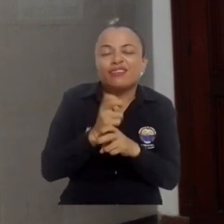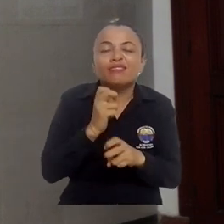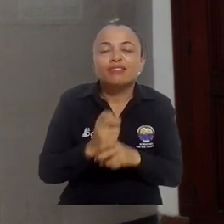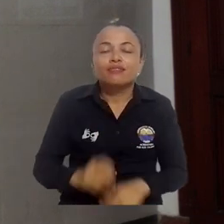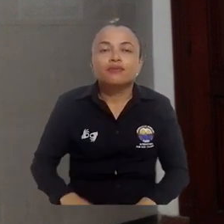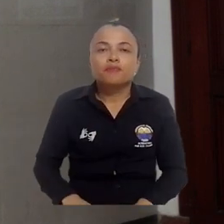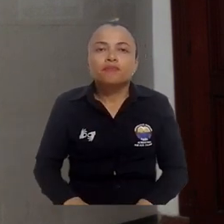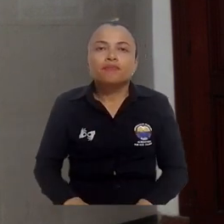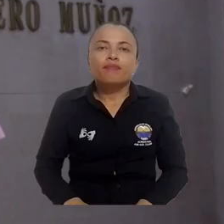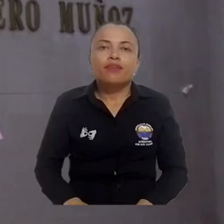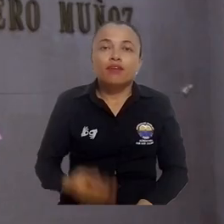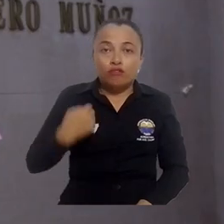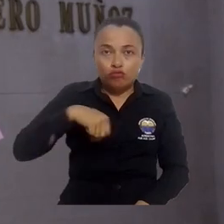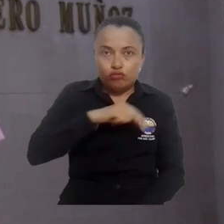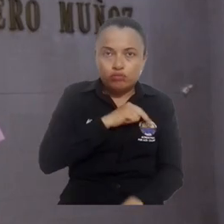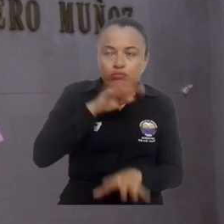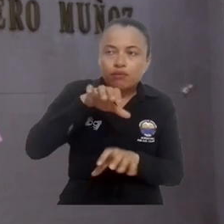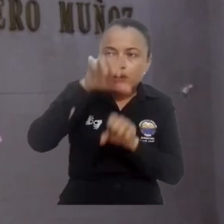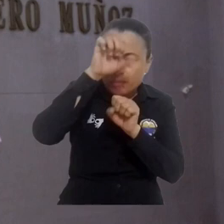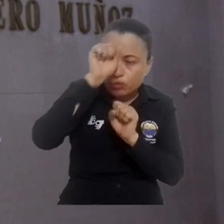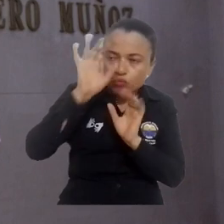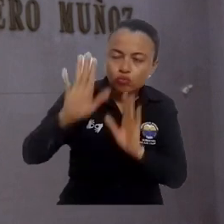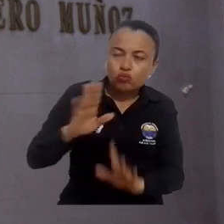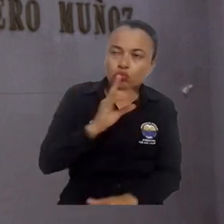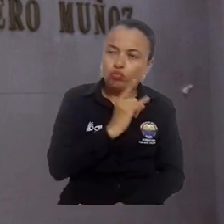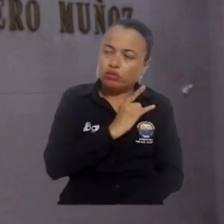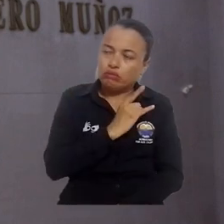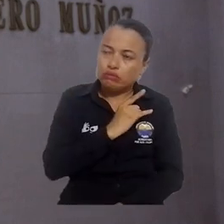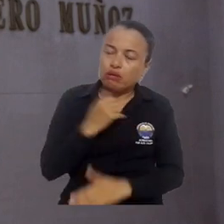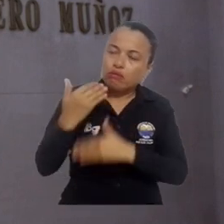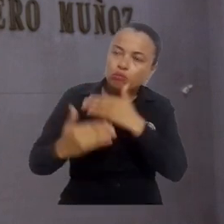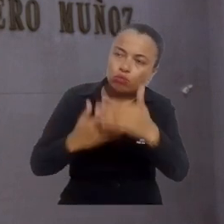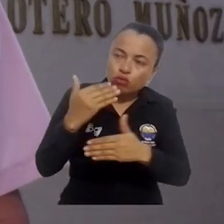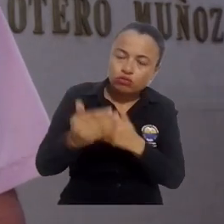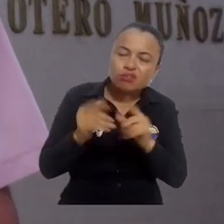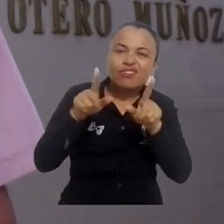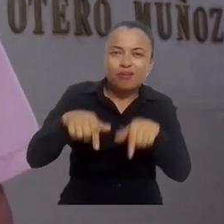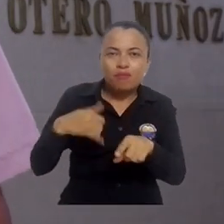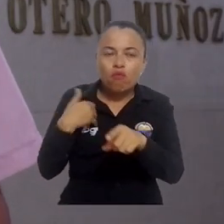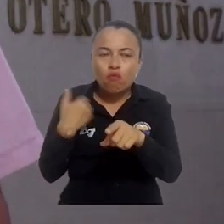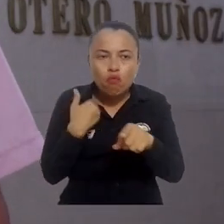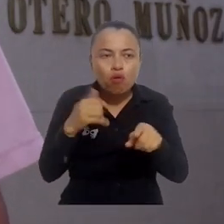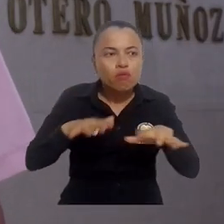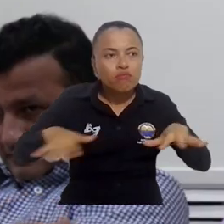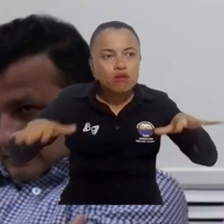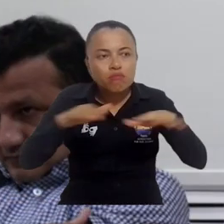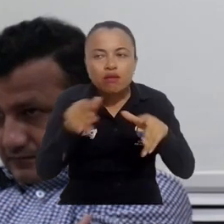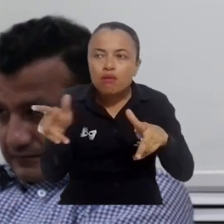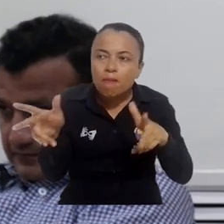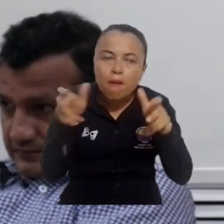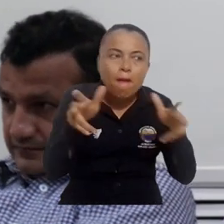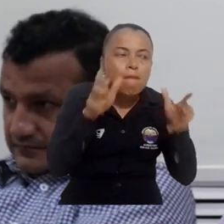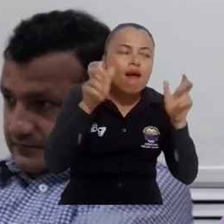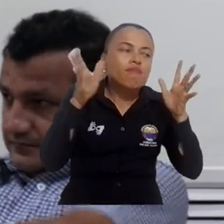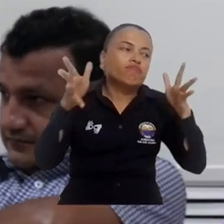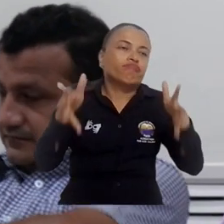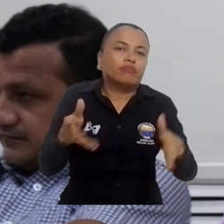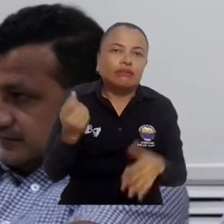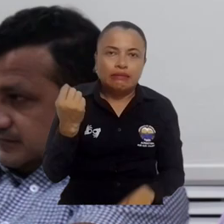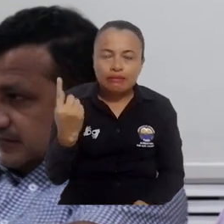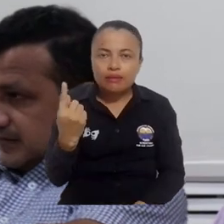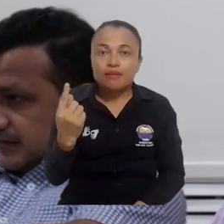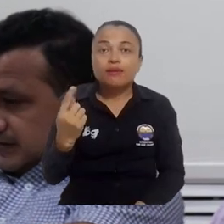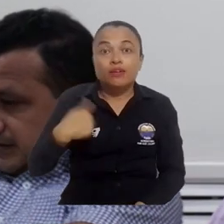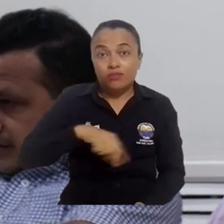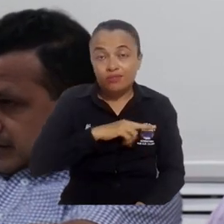sino que están en otro lado. Nosotros aprendemos a través de la universidad y a través de los muchachos en estos espacios. Para